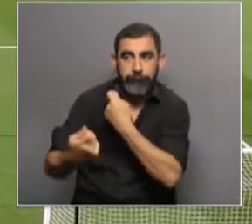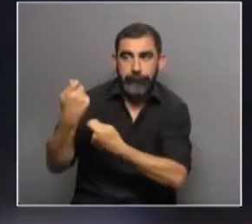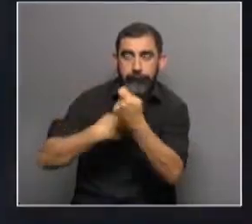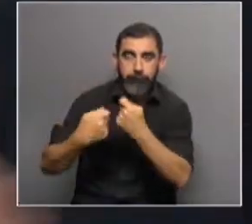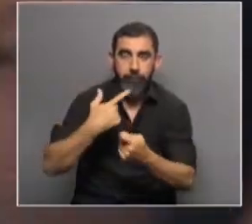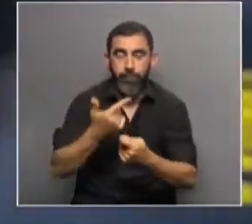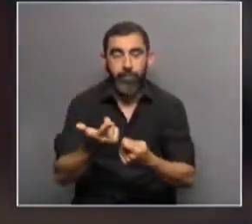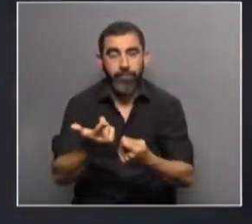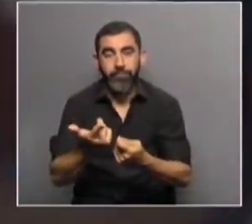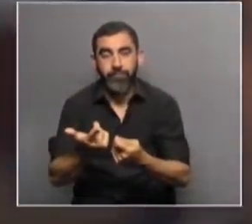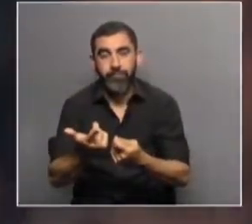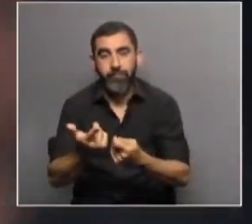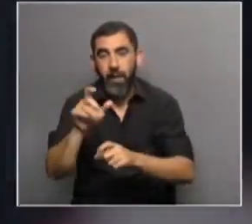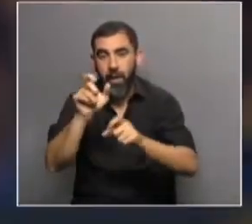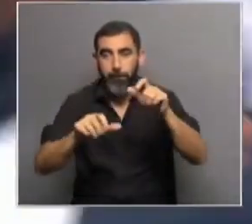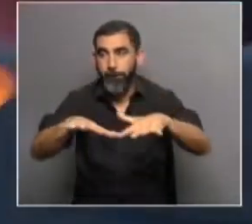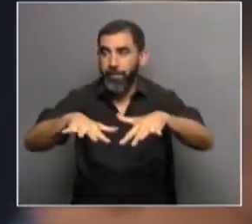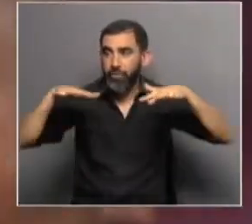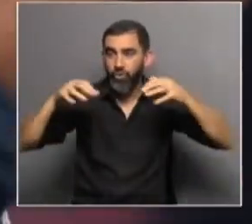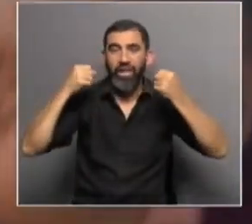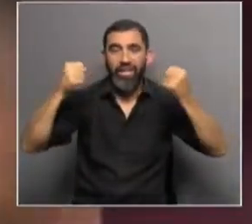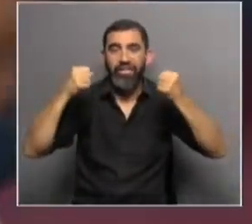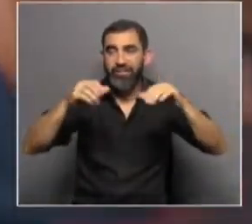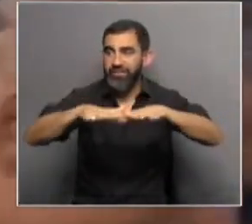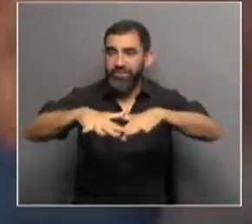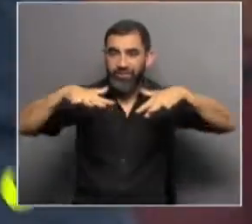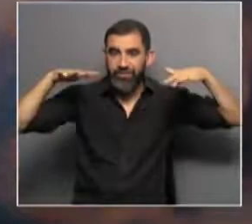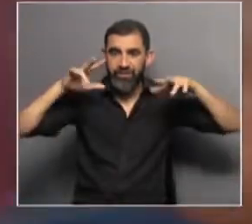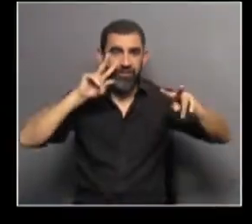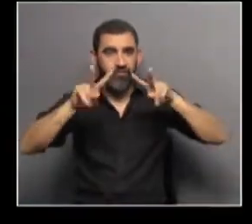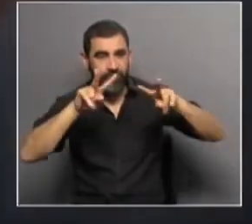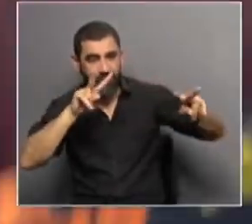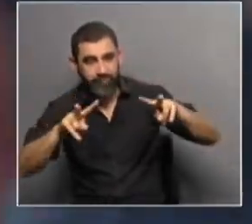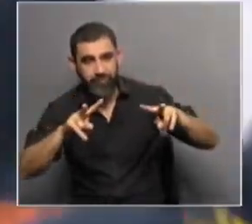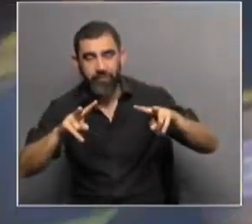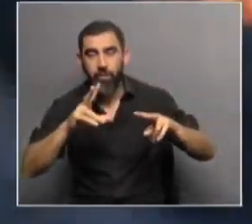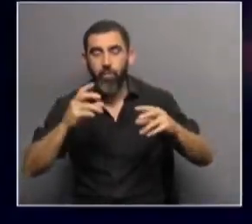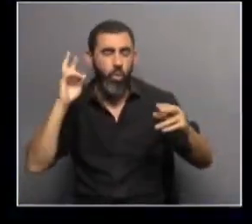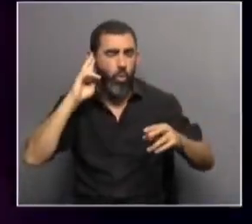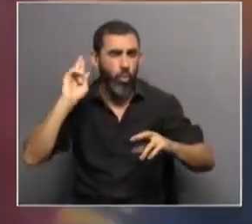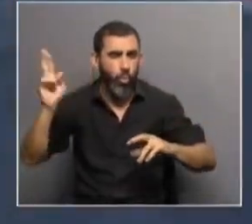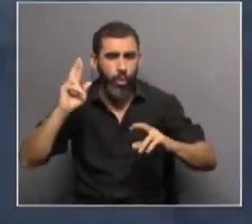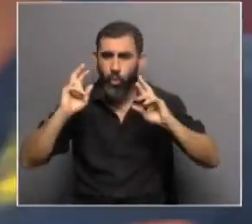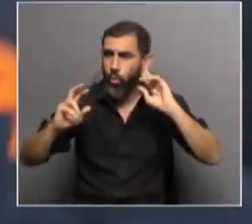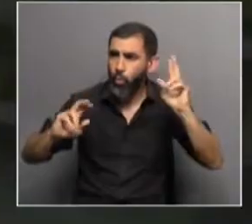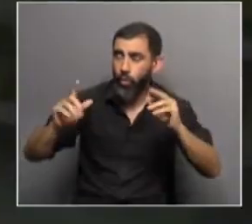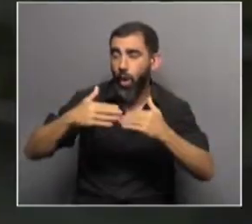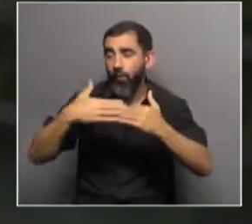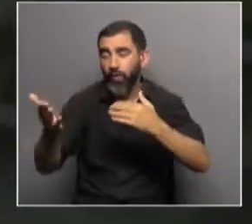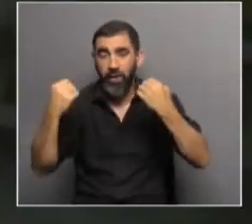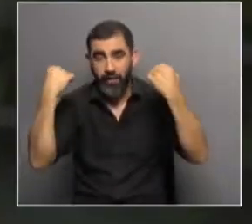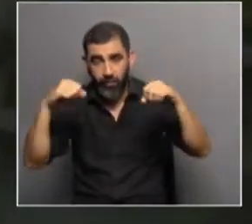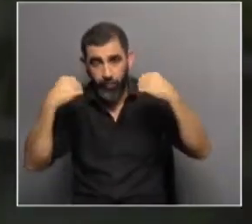a los espectadores, nosotros a los hinchas los llamamos espectadores, a la cantidad de sonidos extradeportivos,